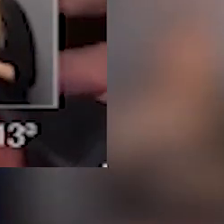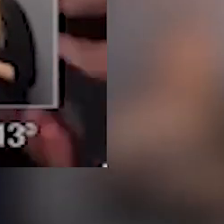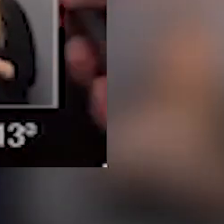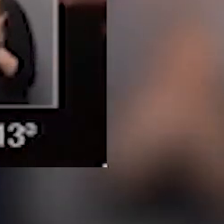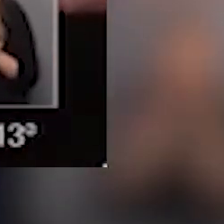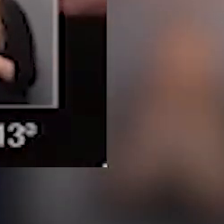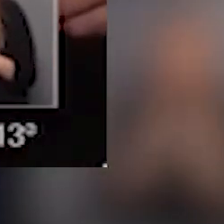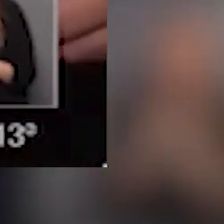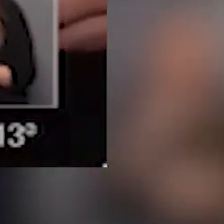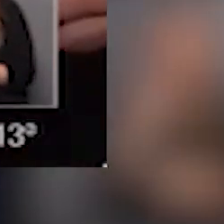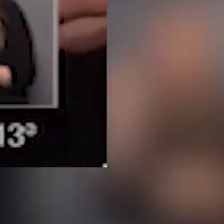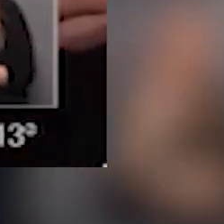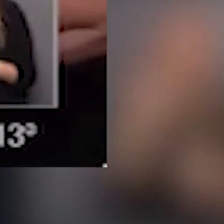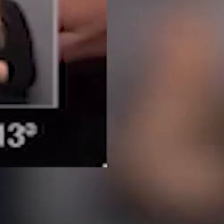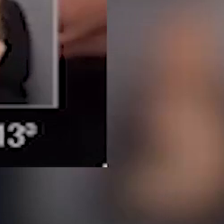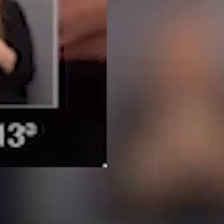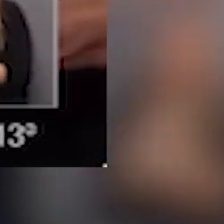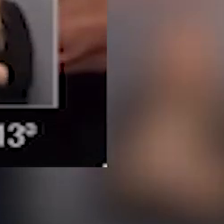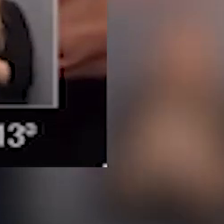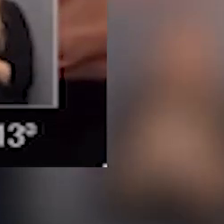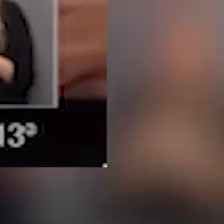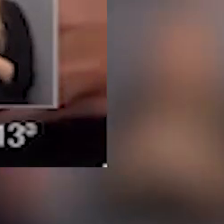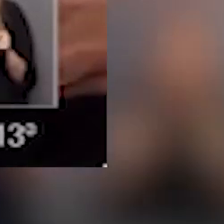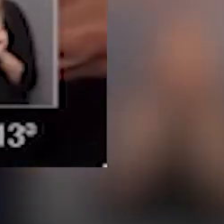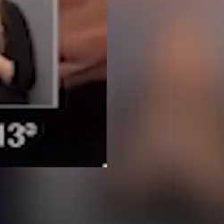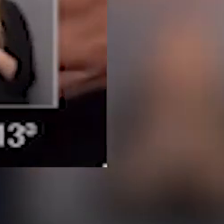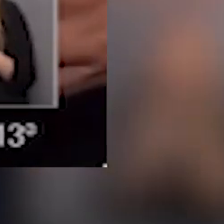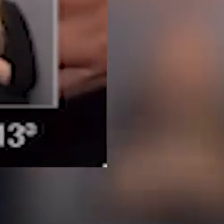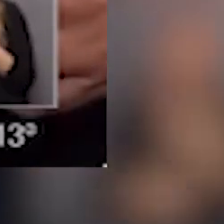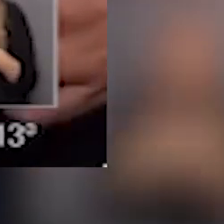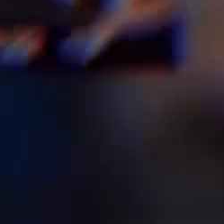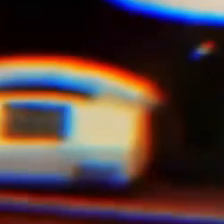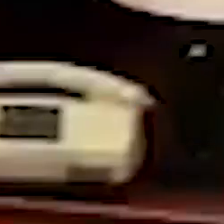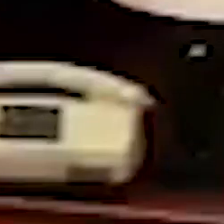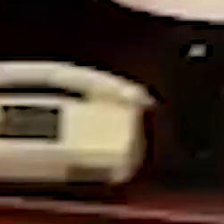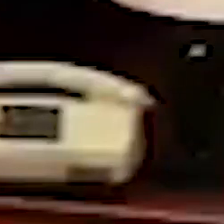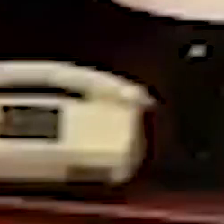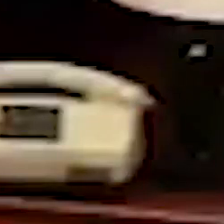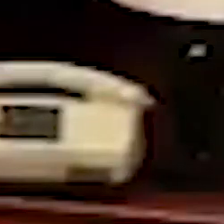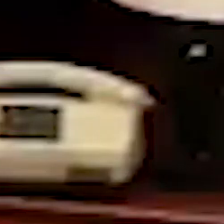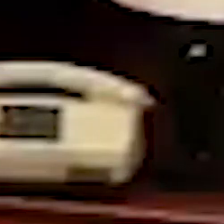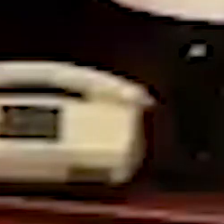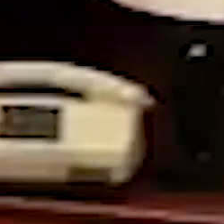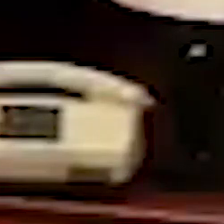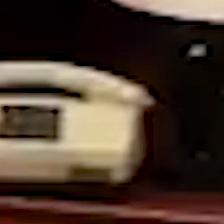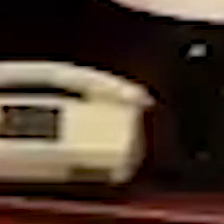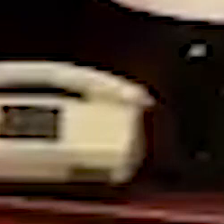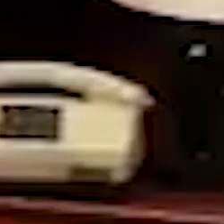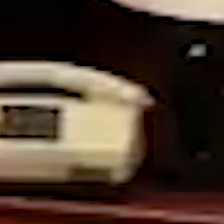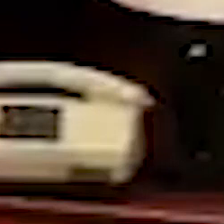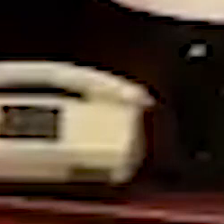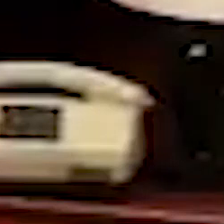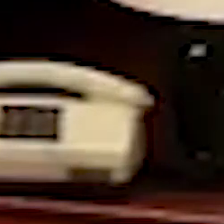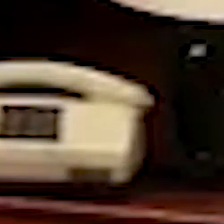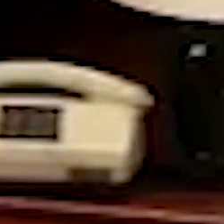este año y medio para sostener básicamente los servicios y la infraestructura. Estar viviendo así nos hace pelota la